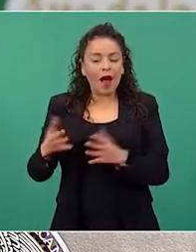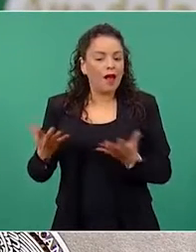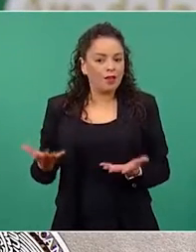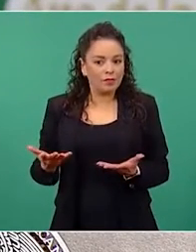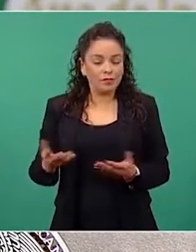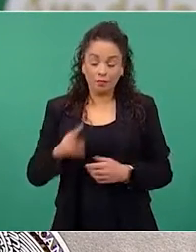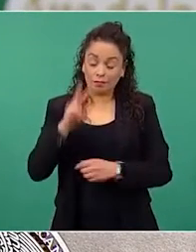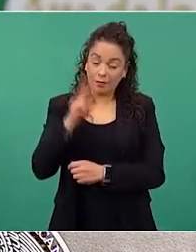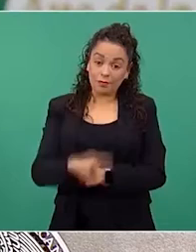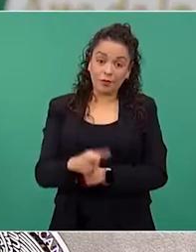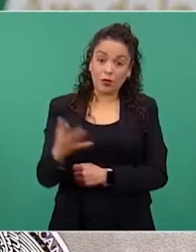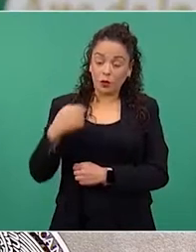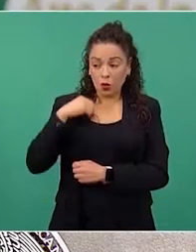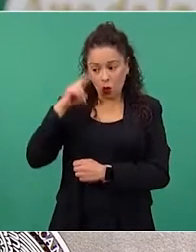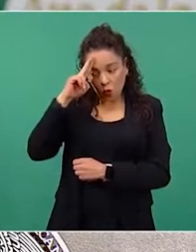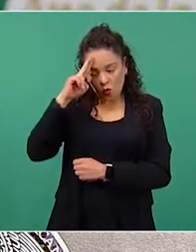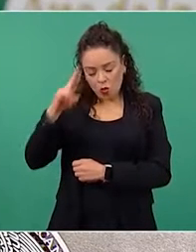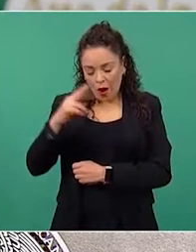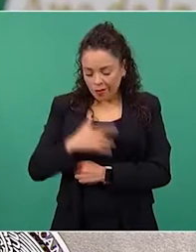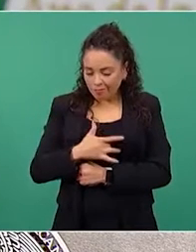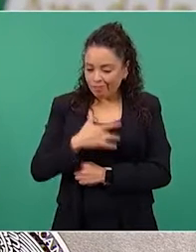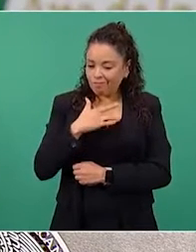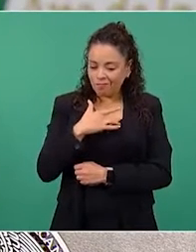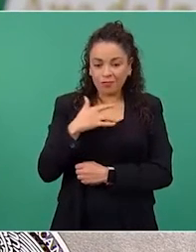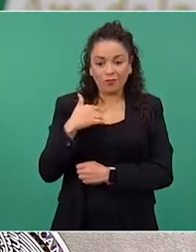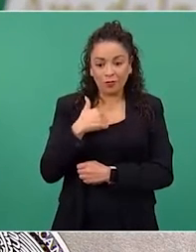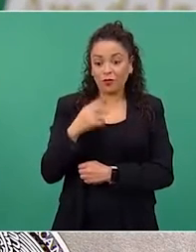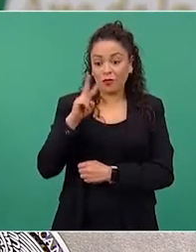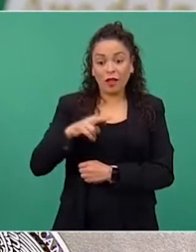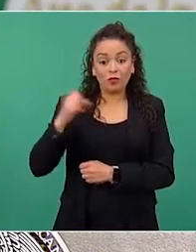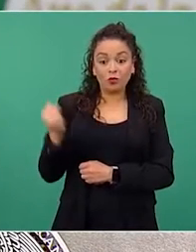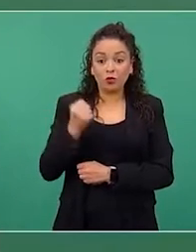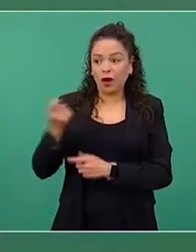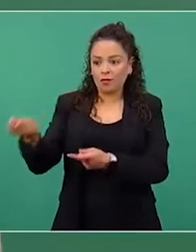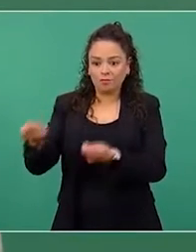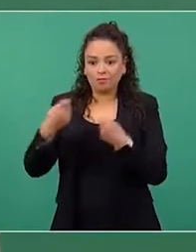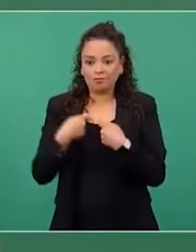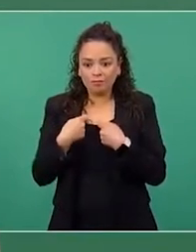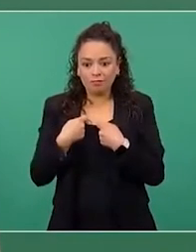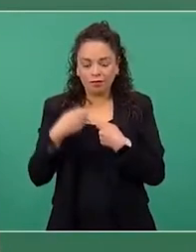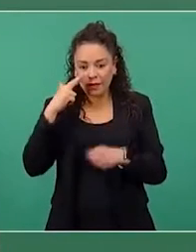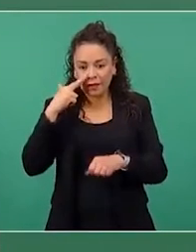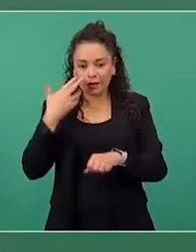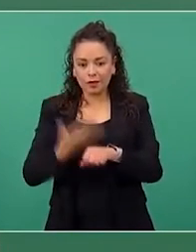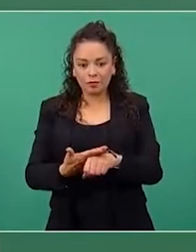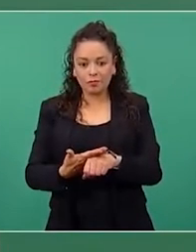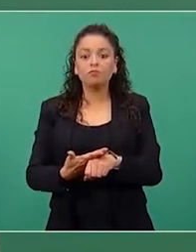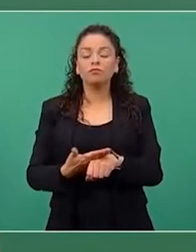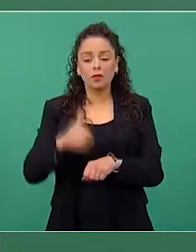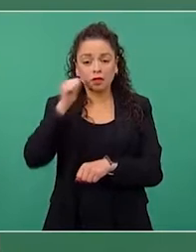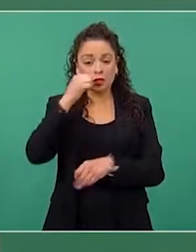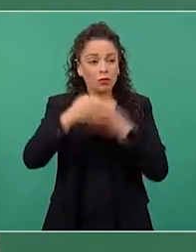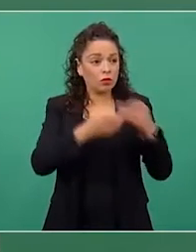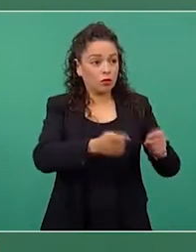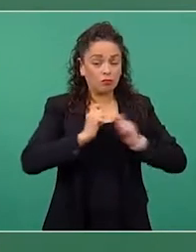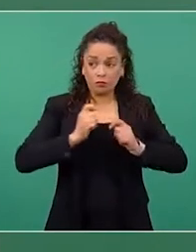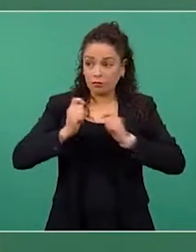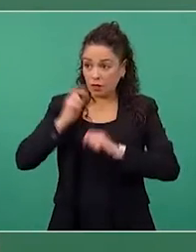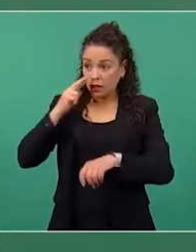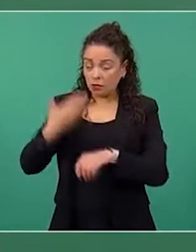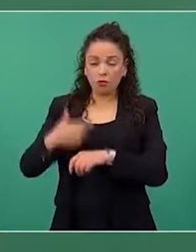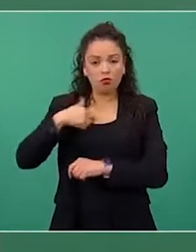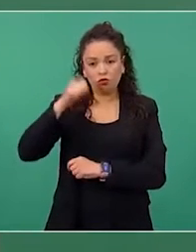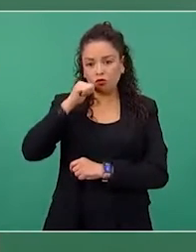afortunada en tener este nombramiento y haré todo mi esfuerzo, como lo he hecho en todos los cargos que he tenido, para